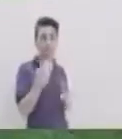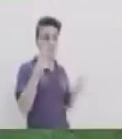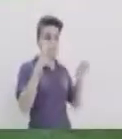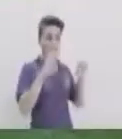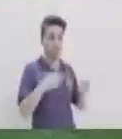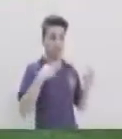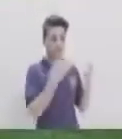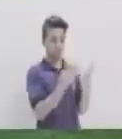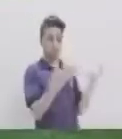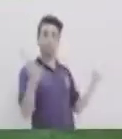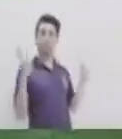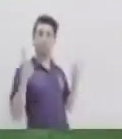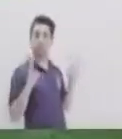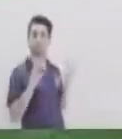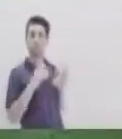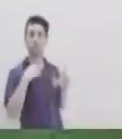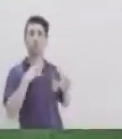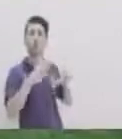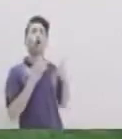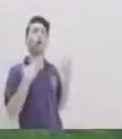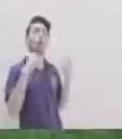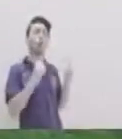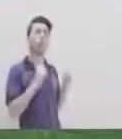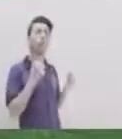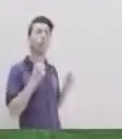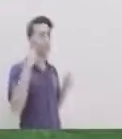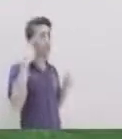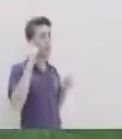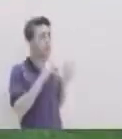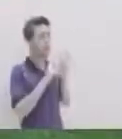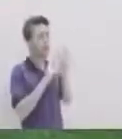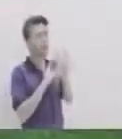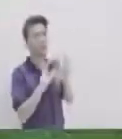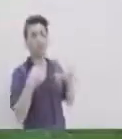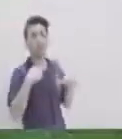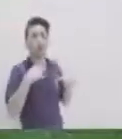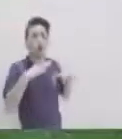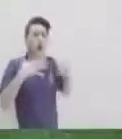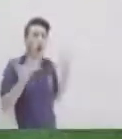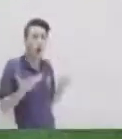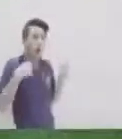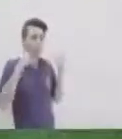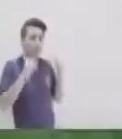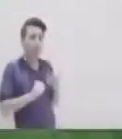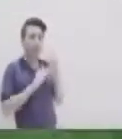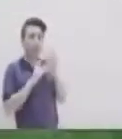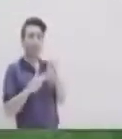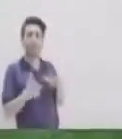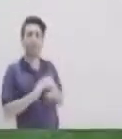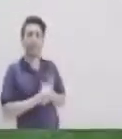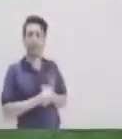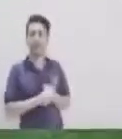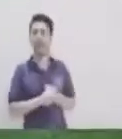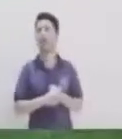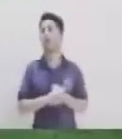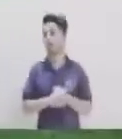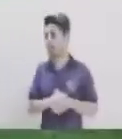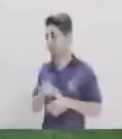personas Que nos rodean Y cómo podríamos Hacer nosotros Para liderar ¿Cómo podríamos Ser líderes Partiendo de qué?